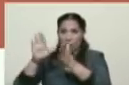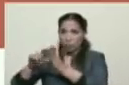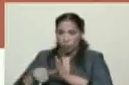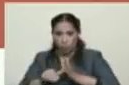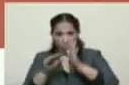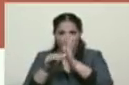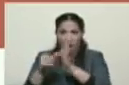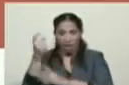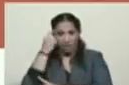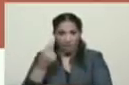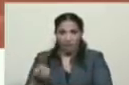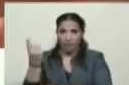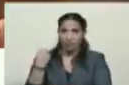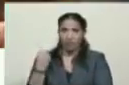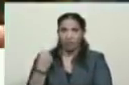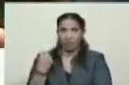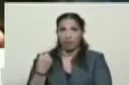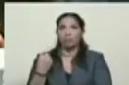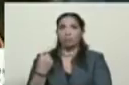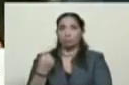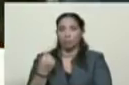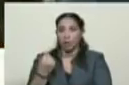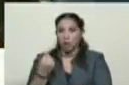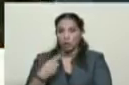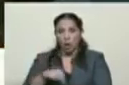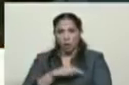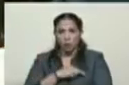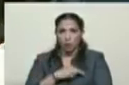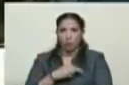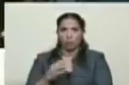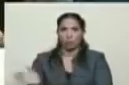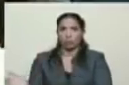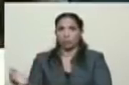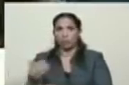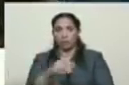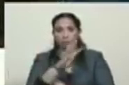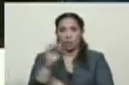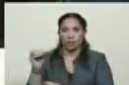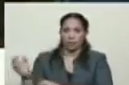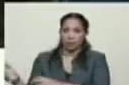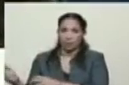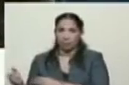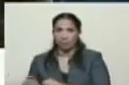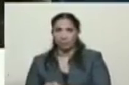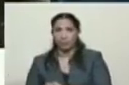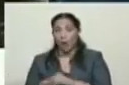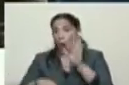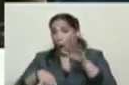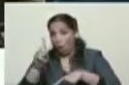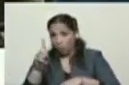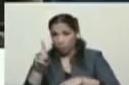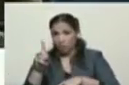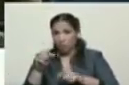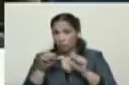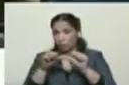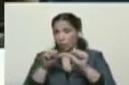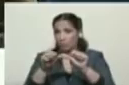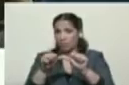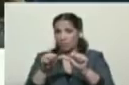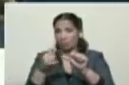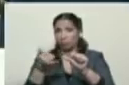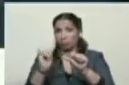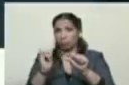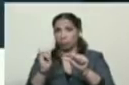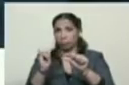el día de ayer, se recuperaron 40 armas de guerra. 11 todavía se encuentran en manos